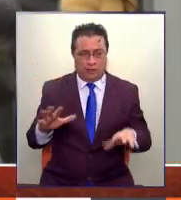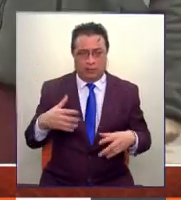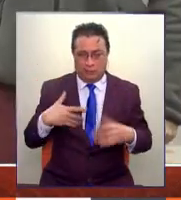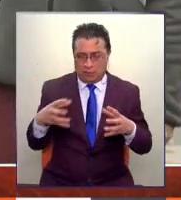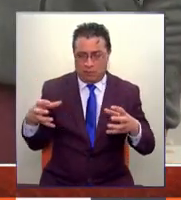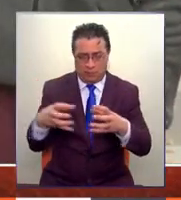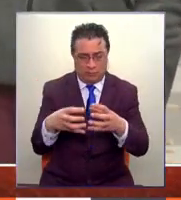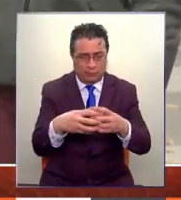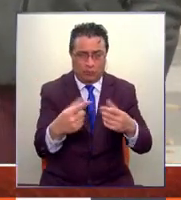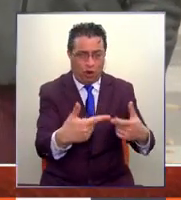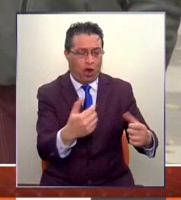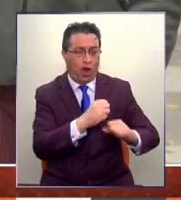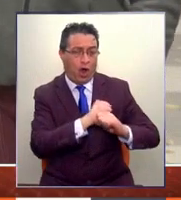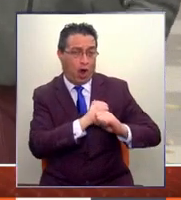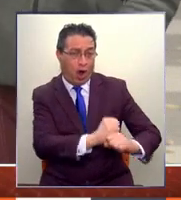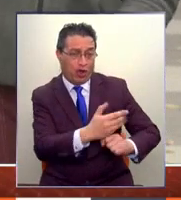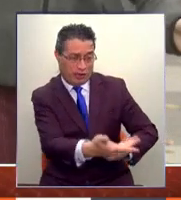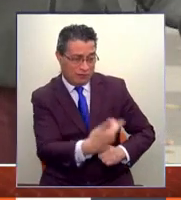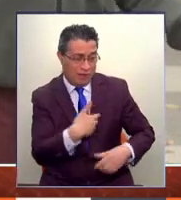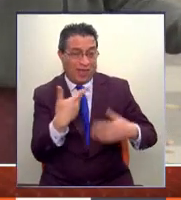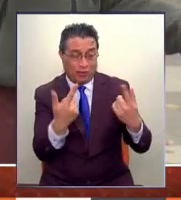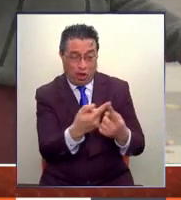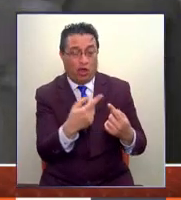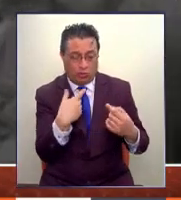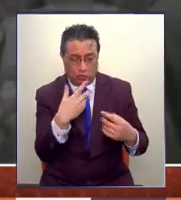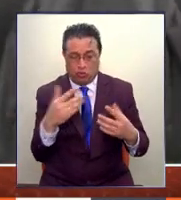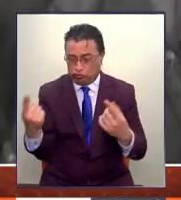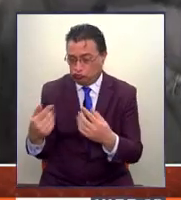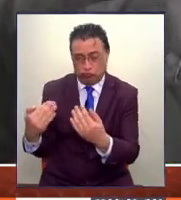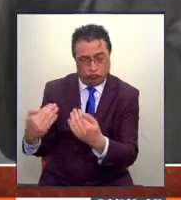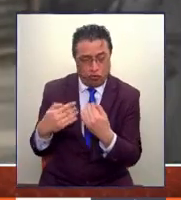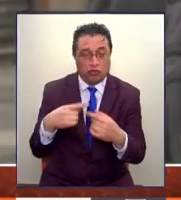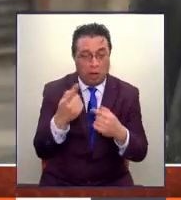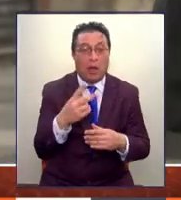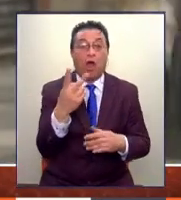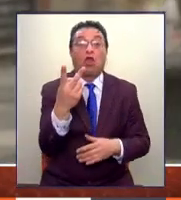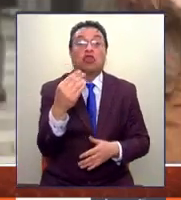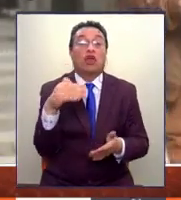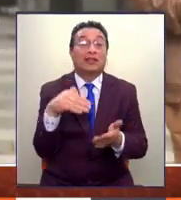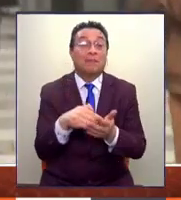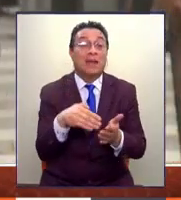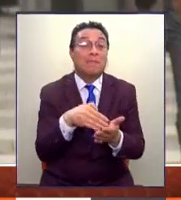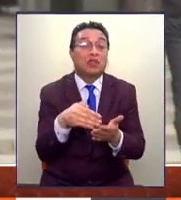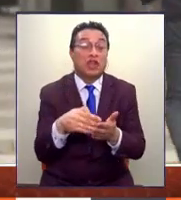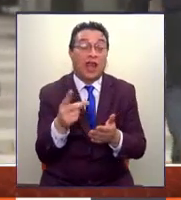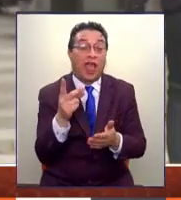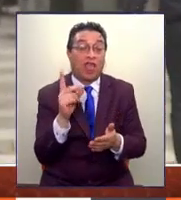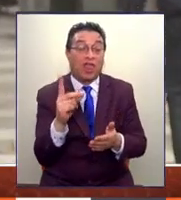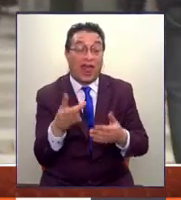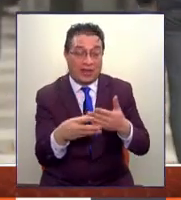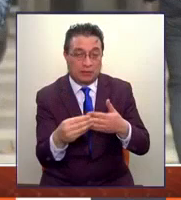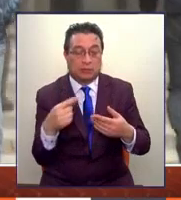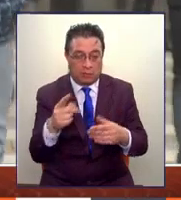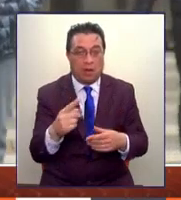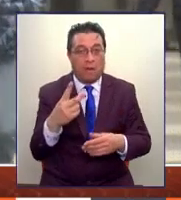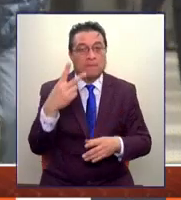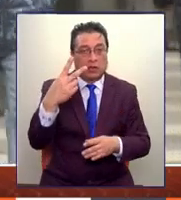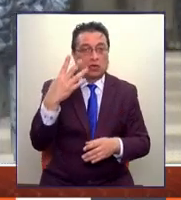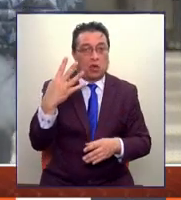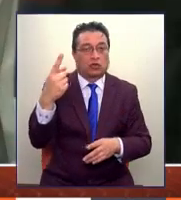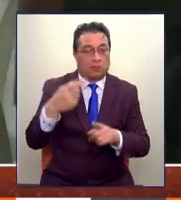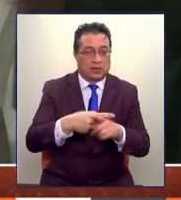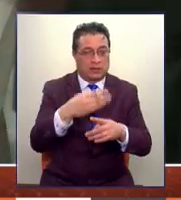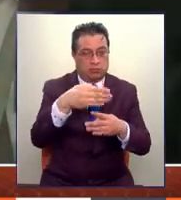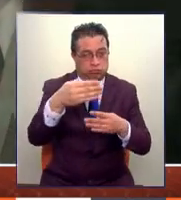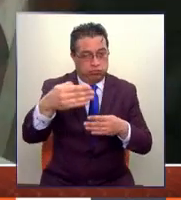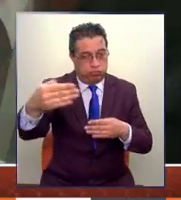partidos de oposición y los partidos oficialistas que genera un fondo de 12 mil millones de dólares para navegar los próximos 24 meses, uno de